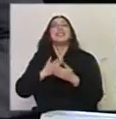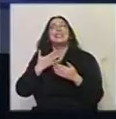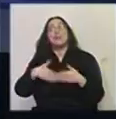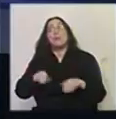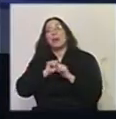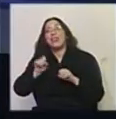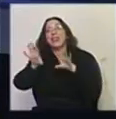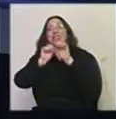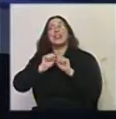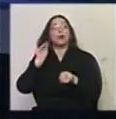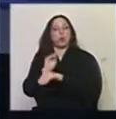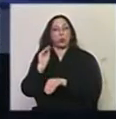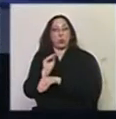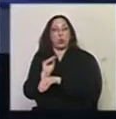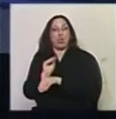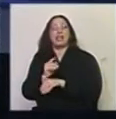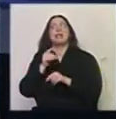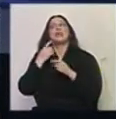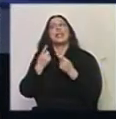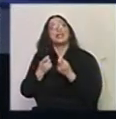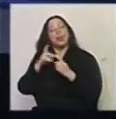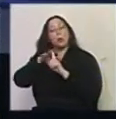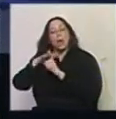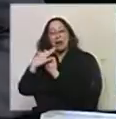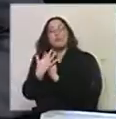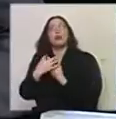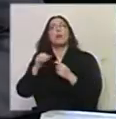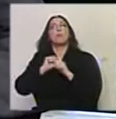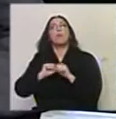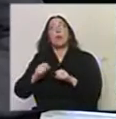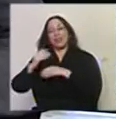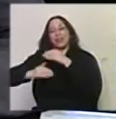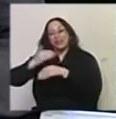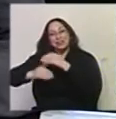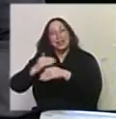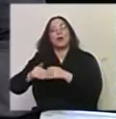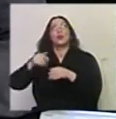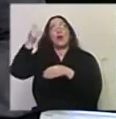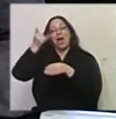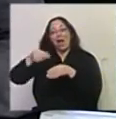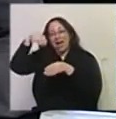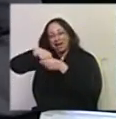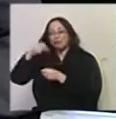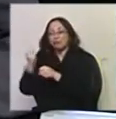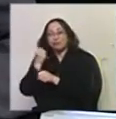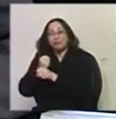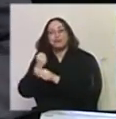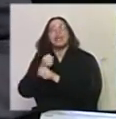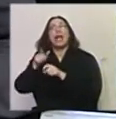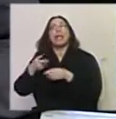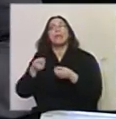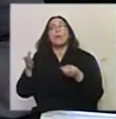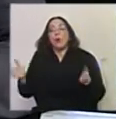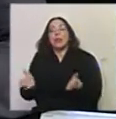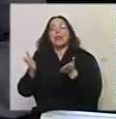la cultura. Entonces necesitamos crear un ámbito propicio para que ésta pueda desarrollarse y para que tenga los estímulos